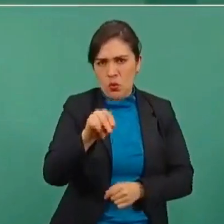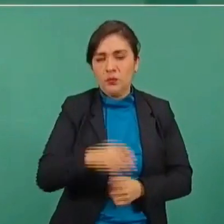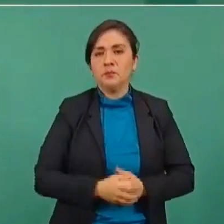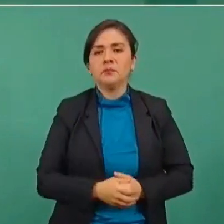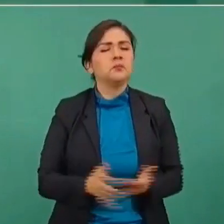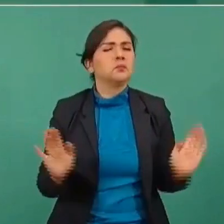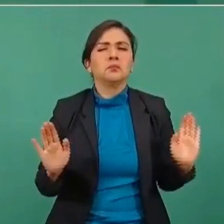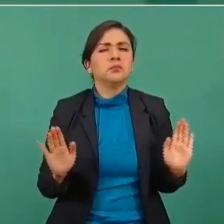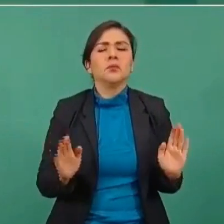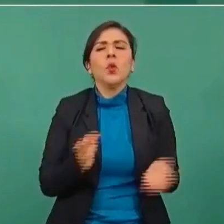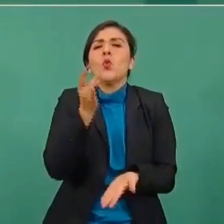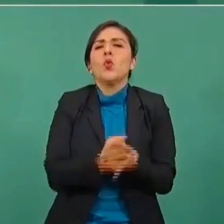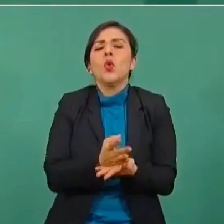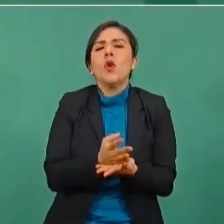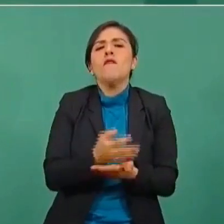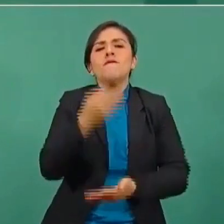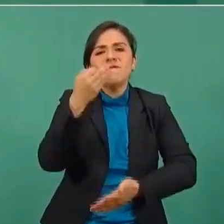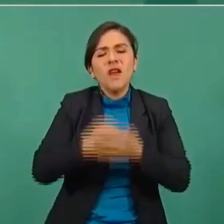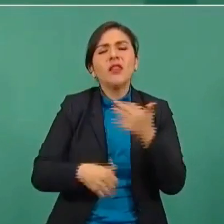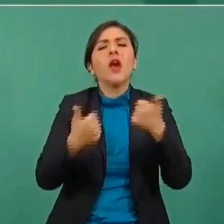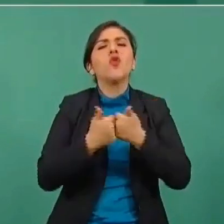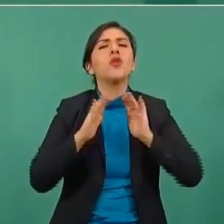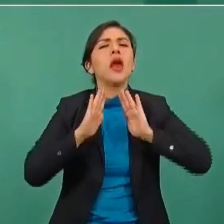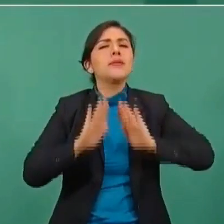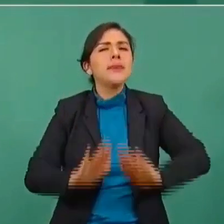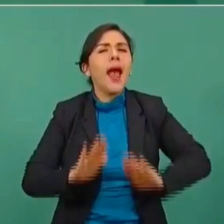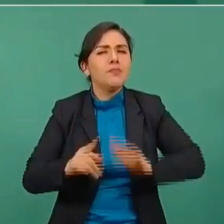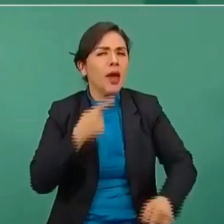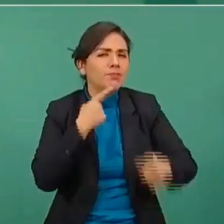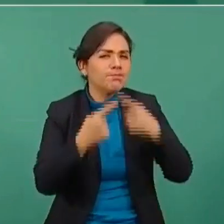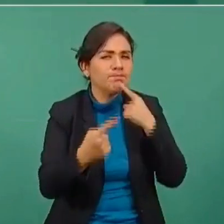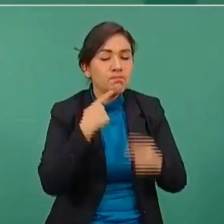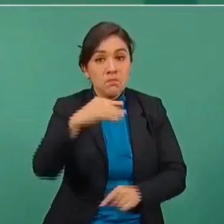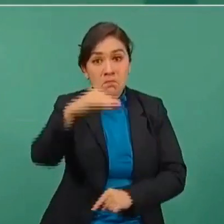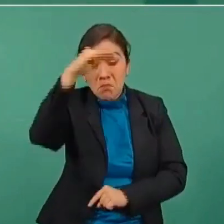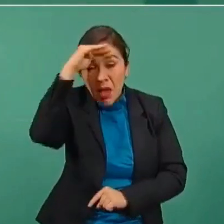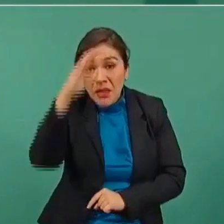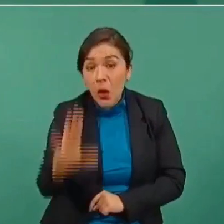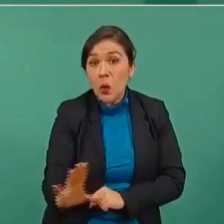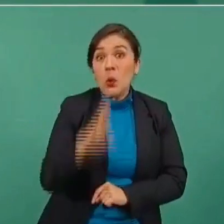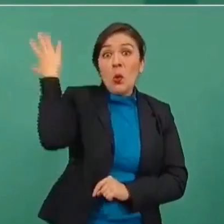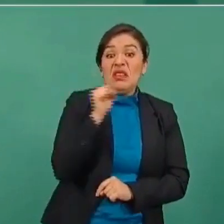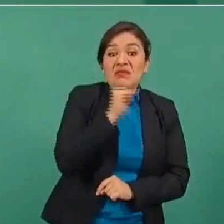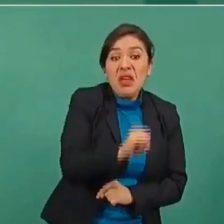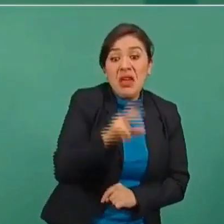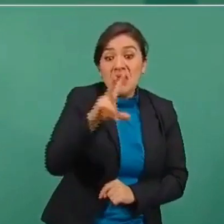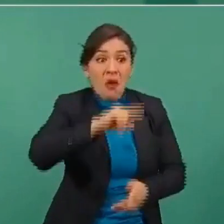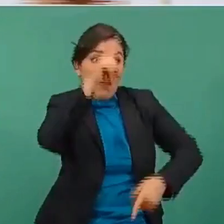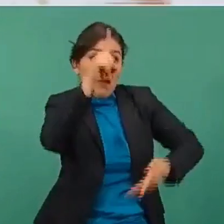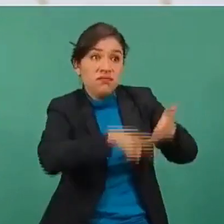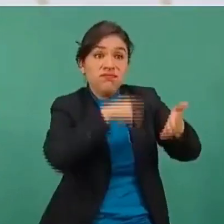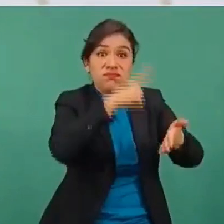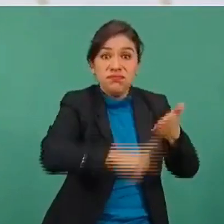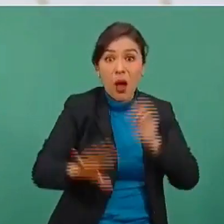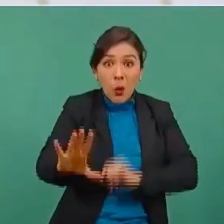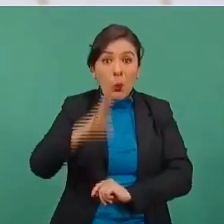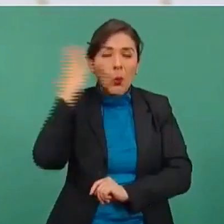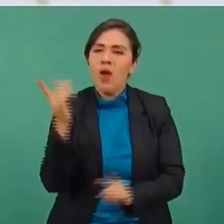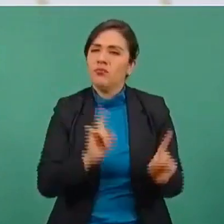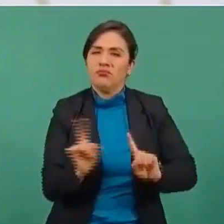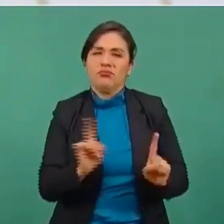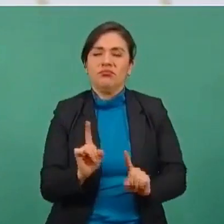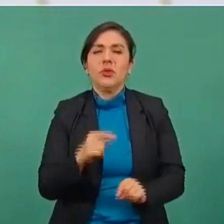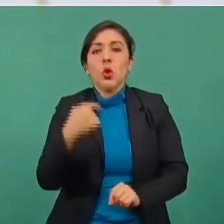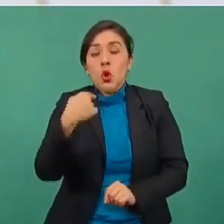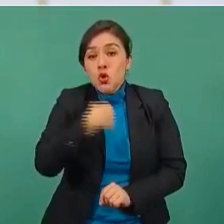verlo con calma porque no es así no de sí o no o sea es yo